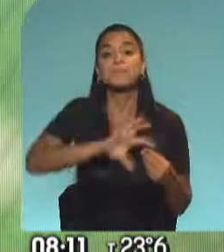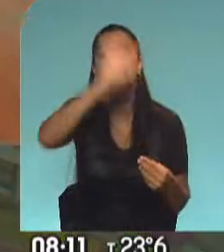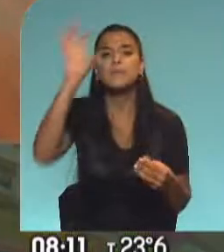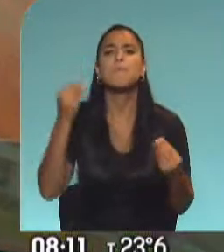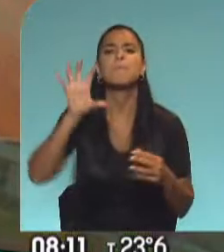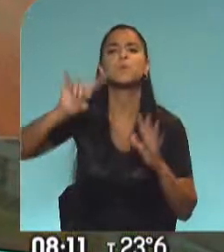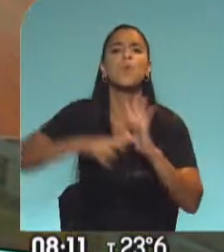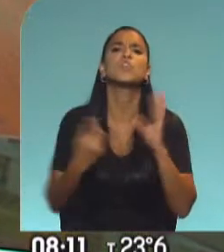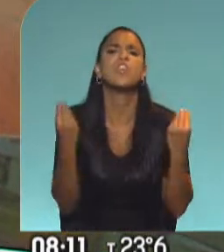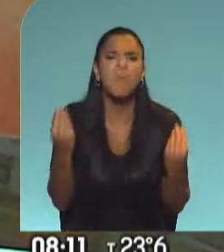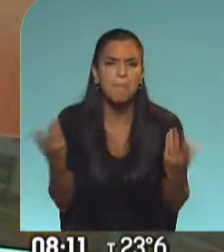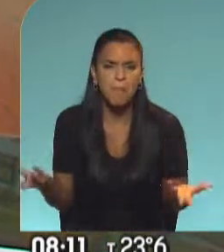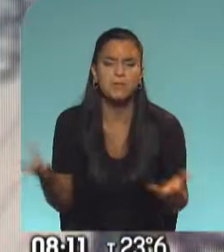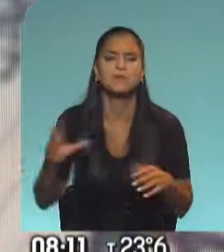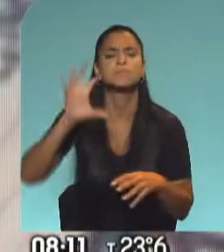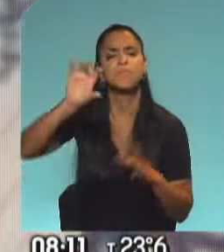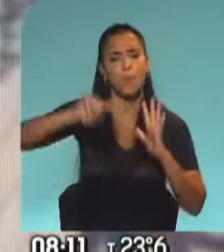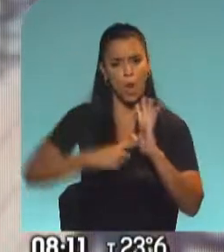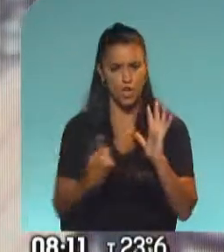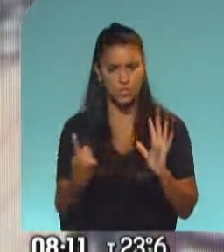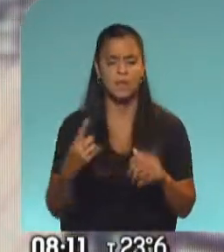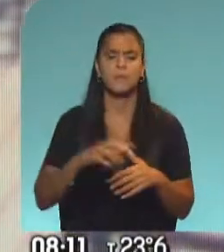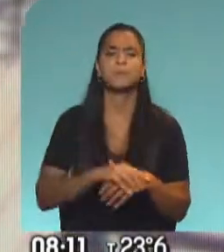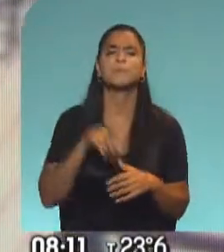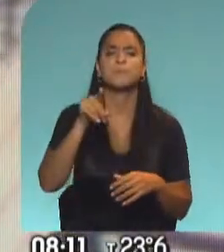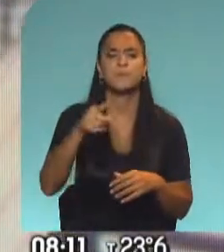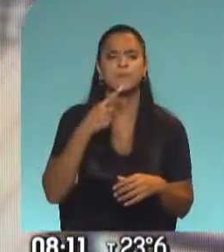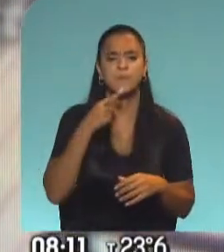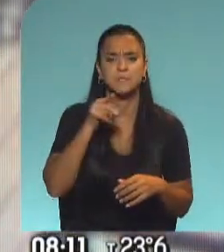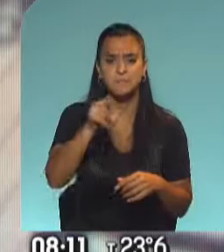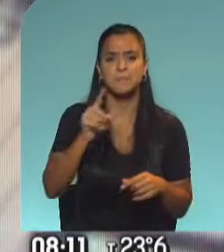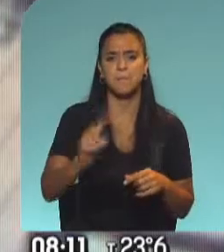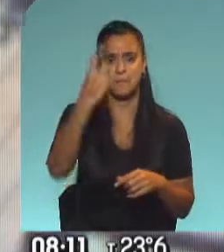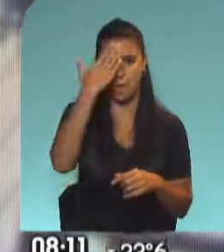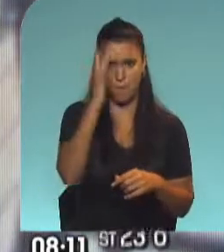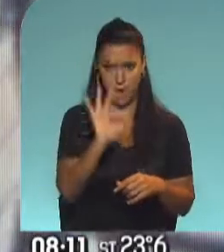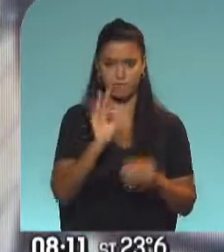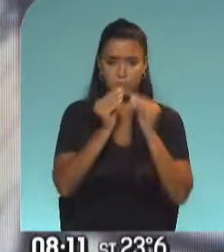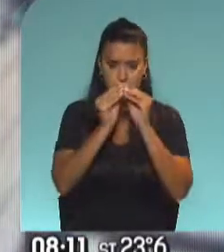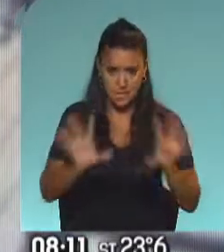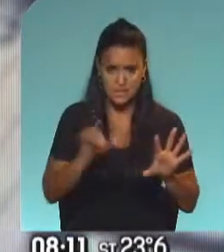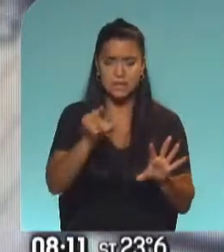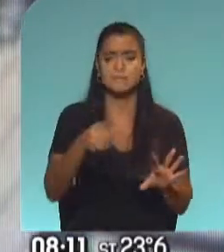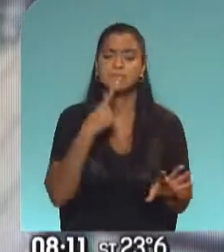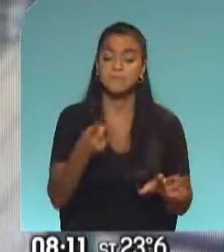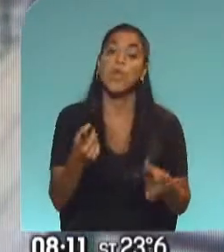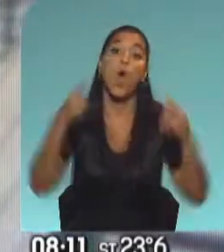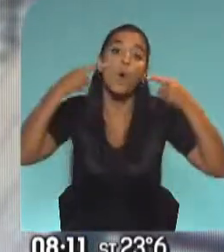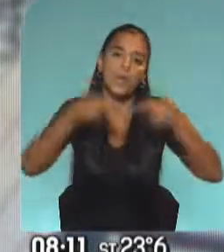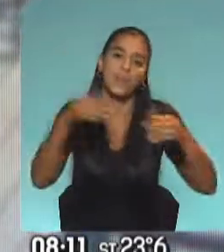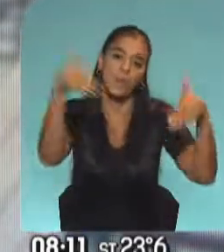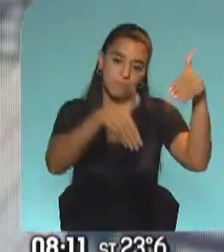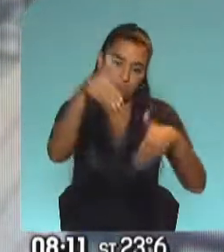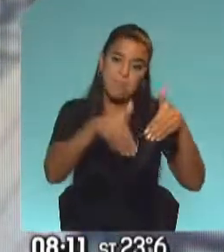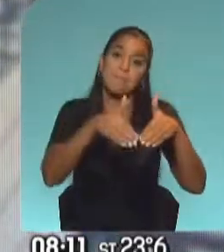En provincia de Buenos Aires, en principio, Silvia, sabemos que las clases empiezan el primero de marzo, el objetivo es que haya presencialidad, la